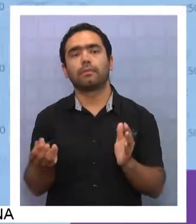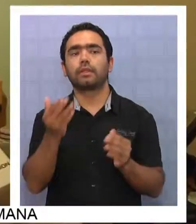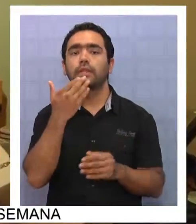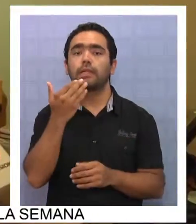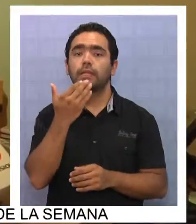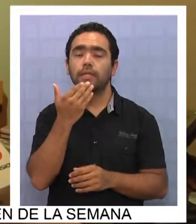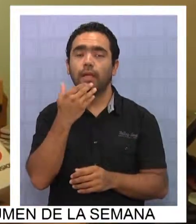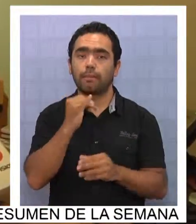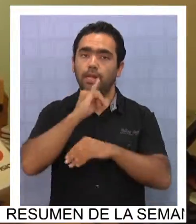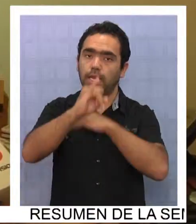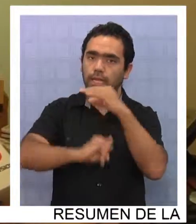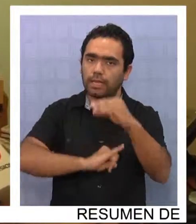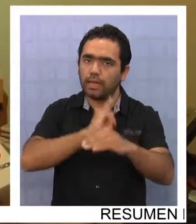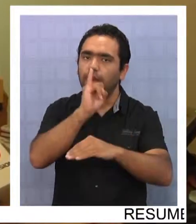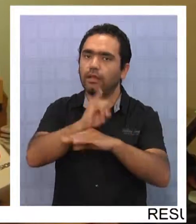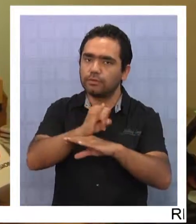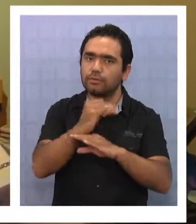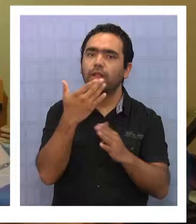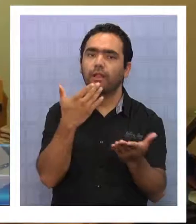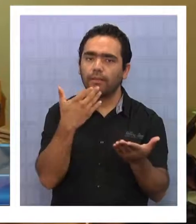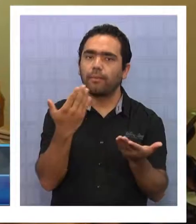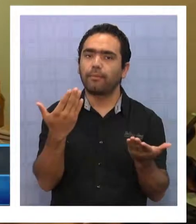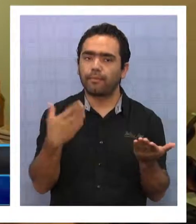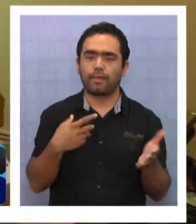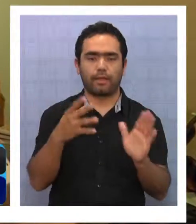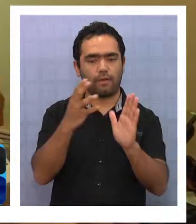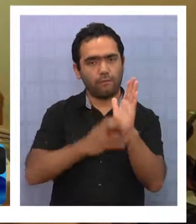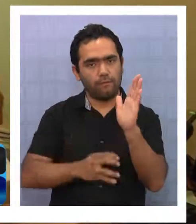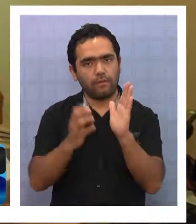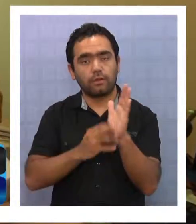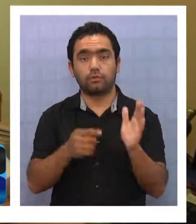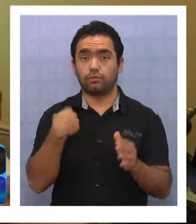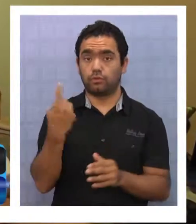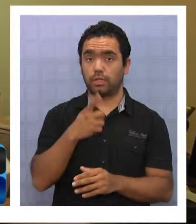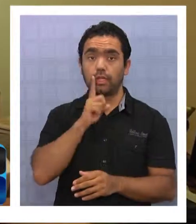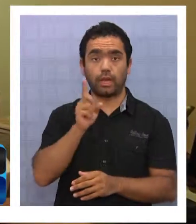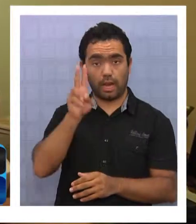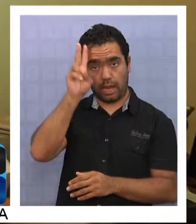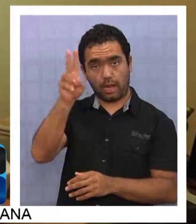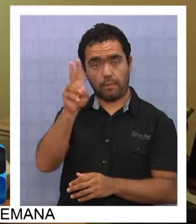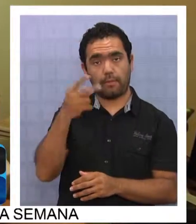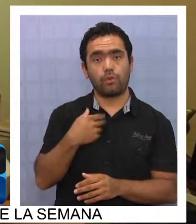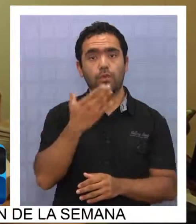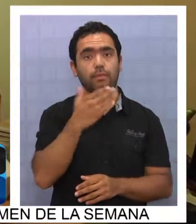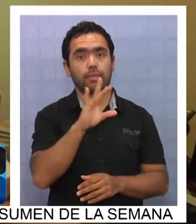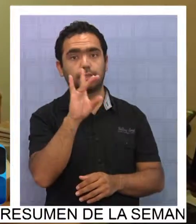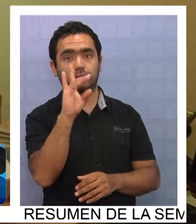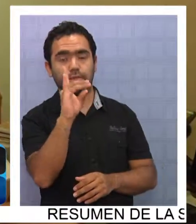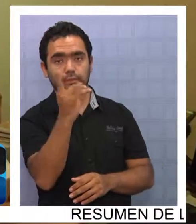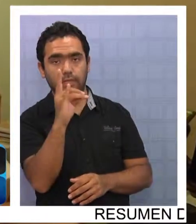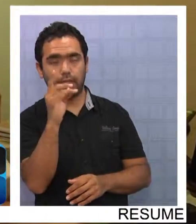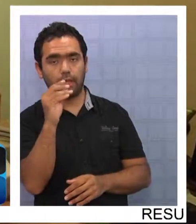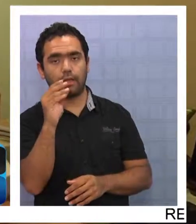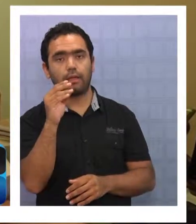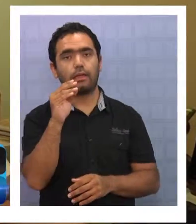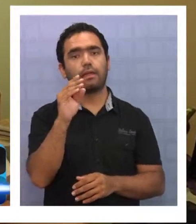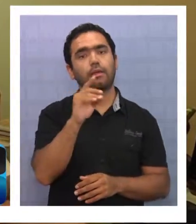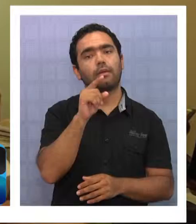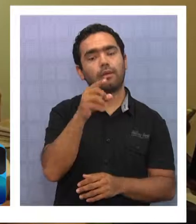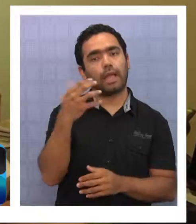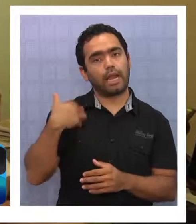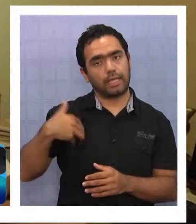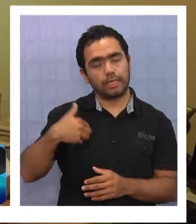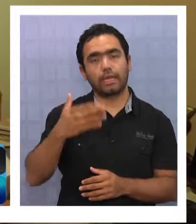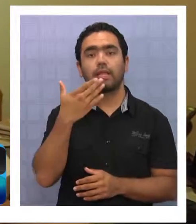en las rutas internacionales que nosotros manejamos. Nosotros tenemos Lima, tenemos Sao Paulo y Buenos Aires, con distintas